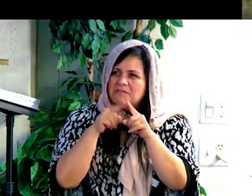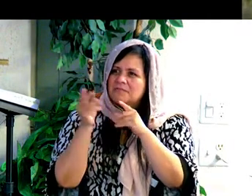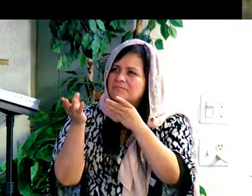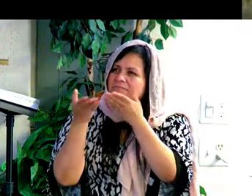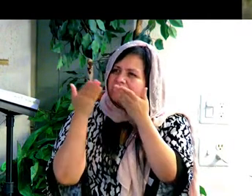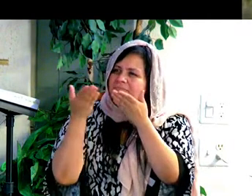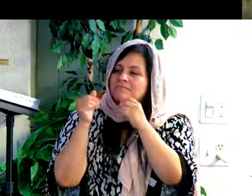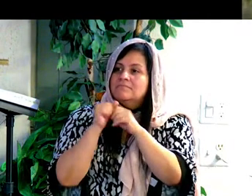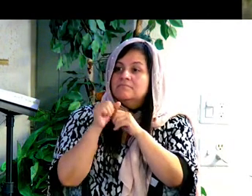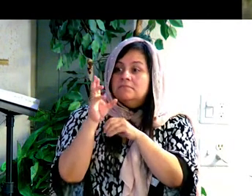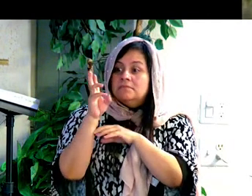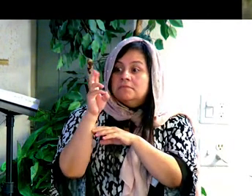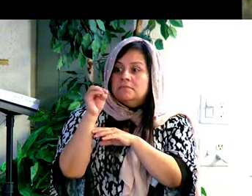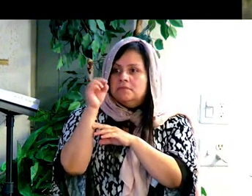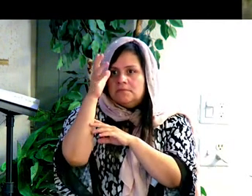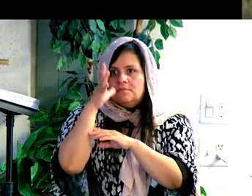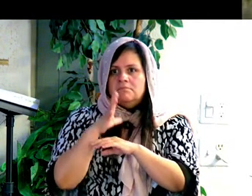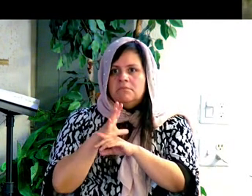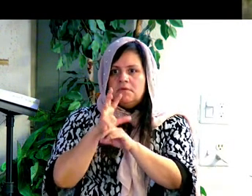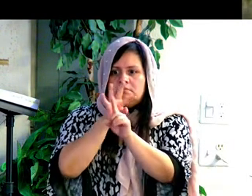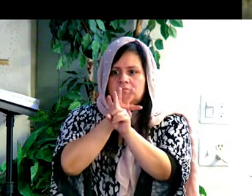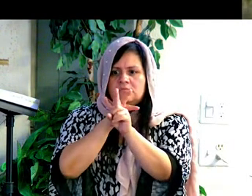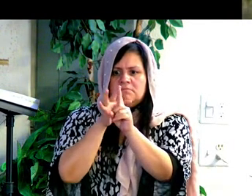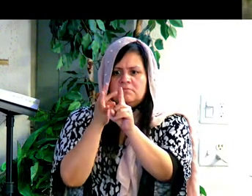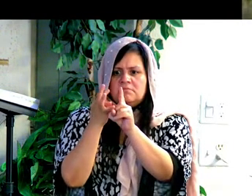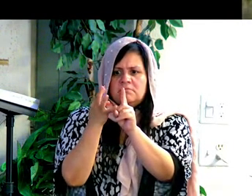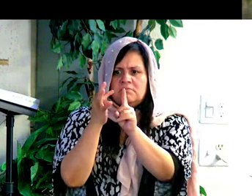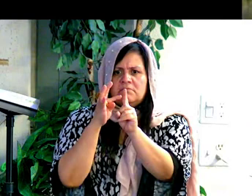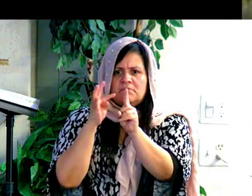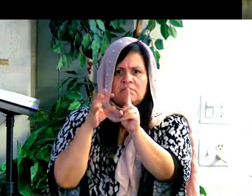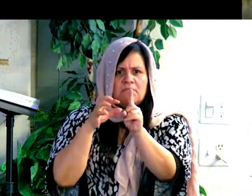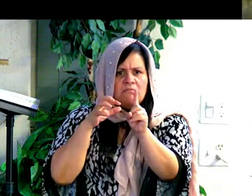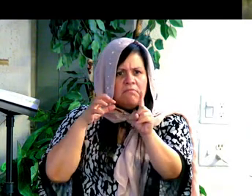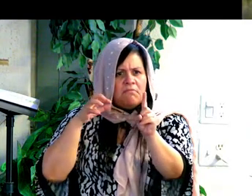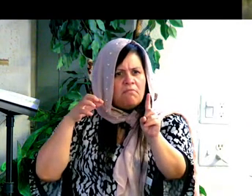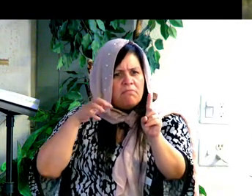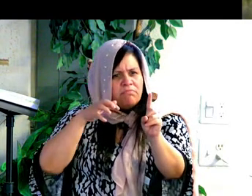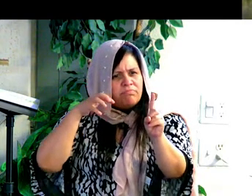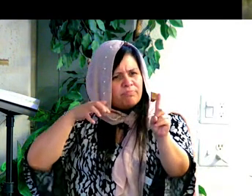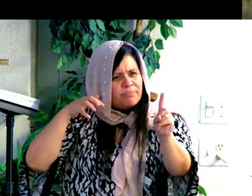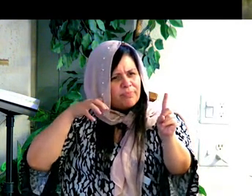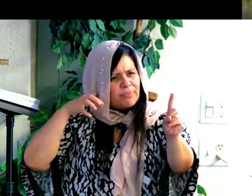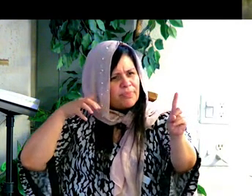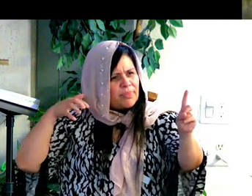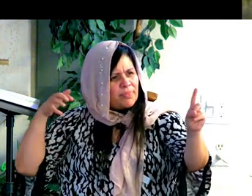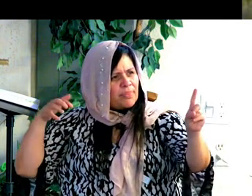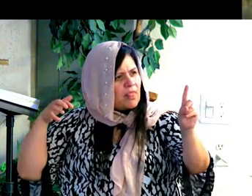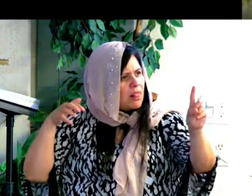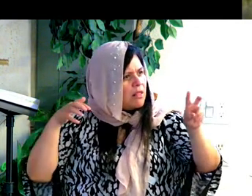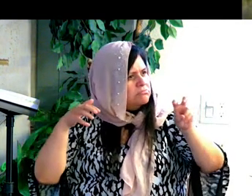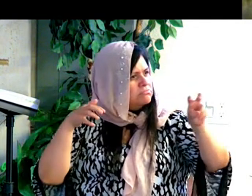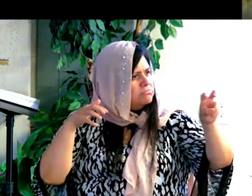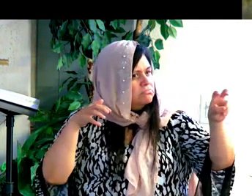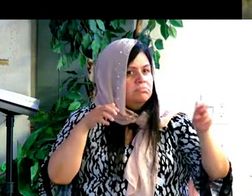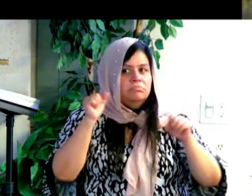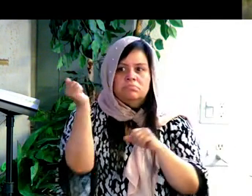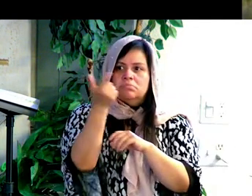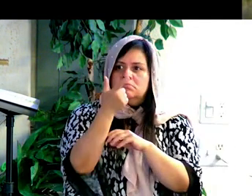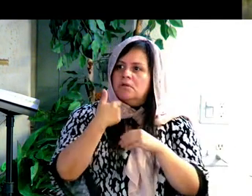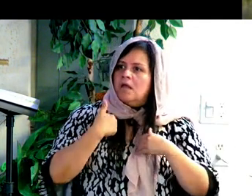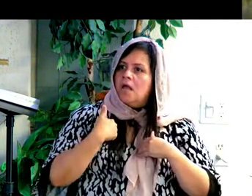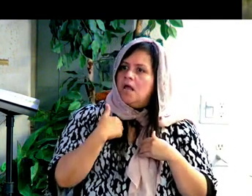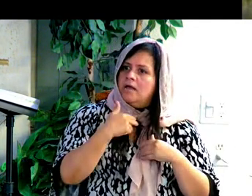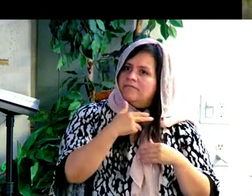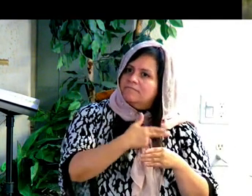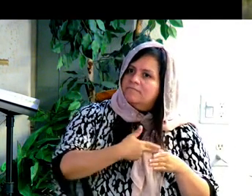lo rodean de los valientes de Israel. Todos ellos manejan la espada. Son diestros en la